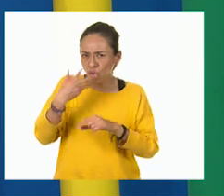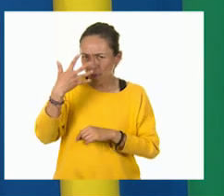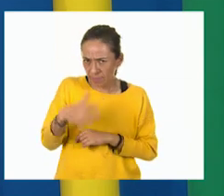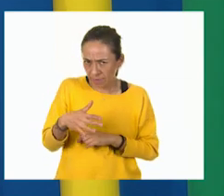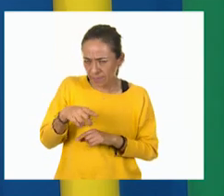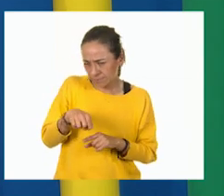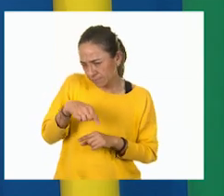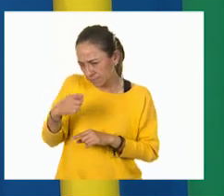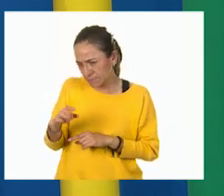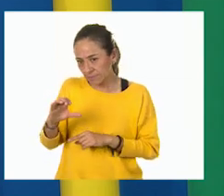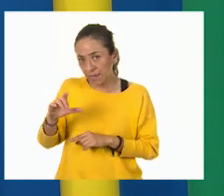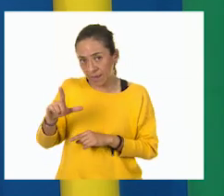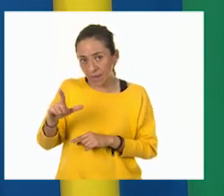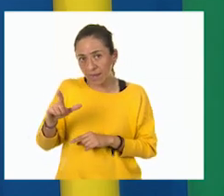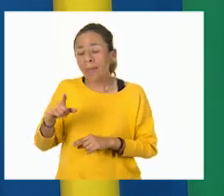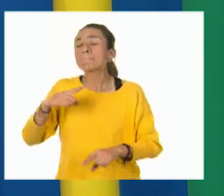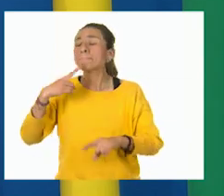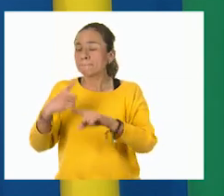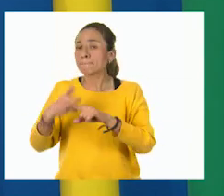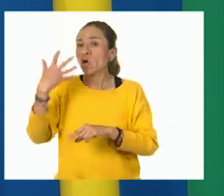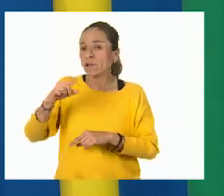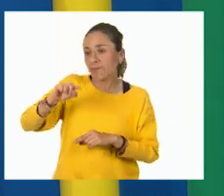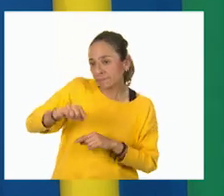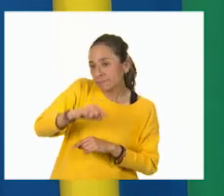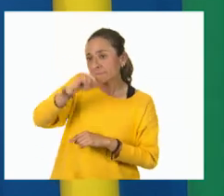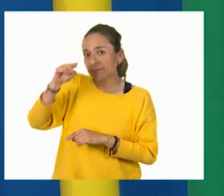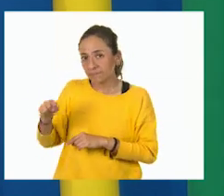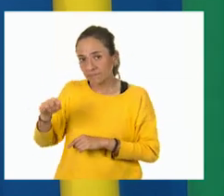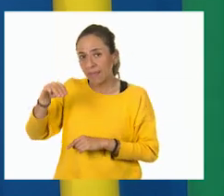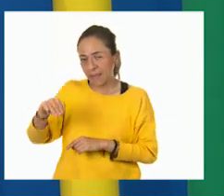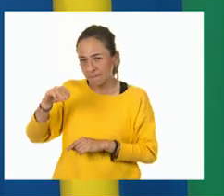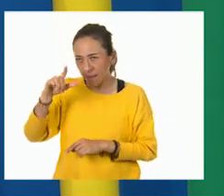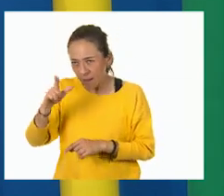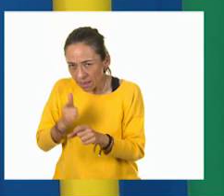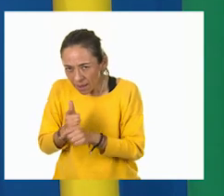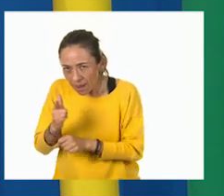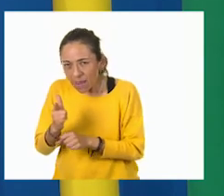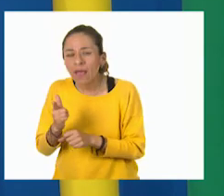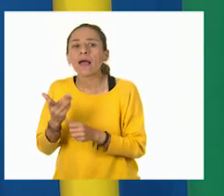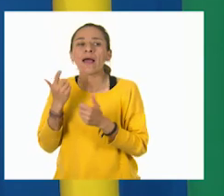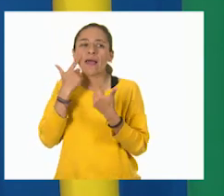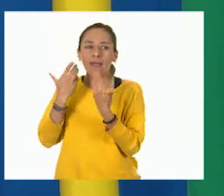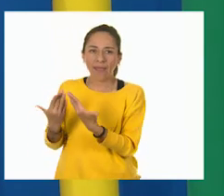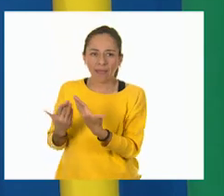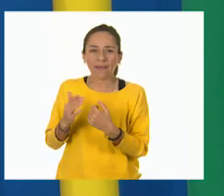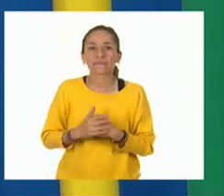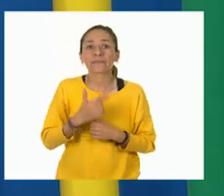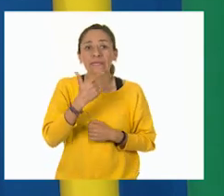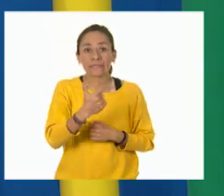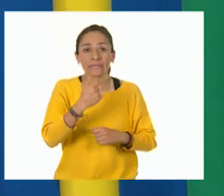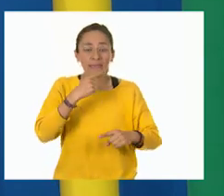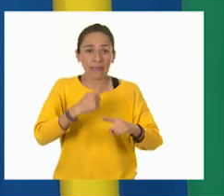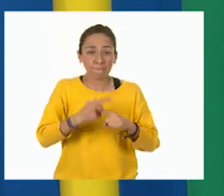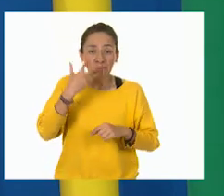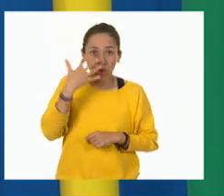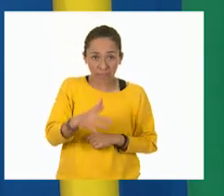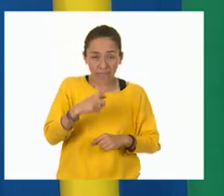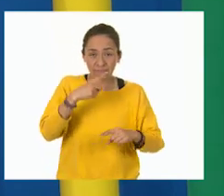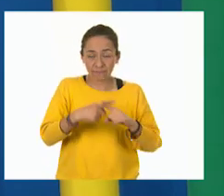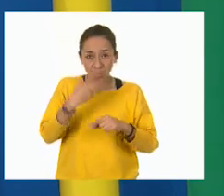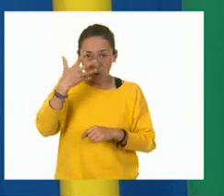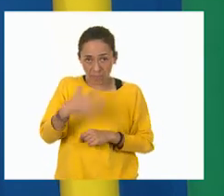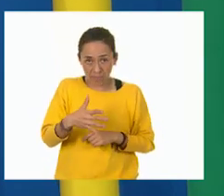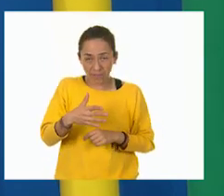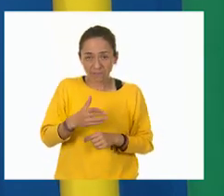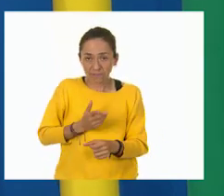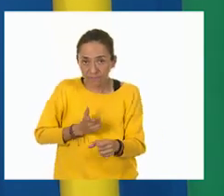centilitros, y lo multiplico por 10 y llego a los mililitros, entonces queda así. 7 por 10 por 10 igual